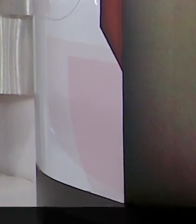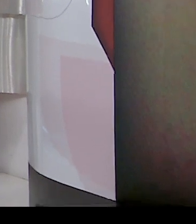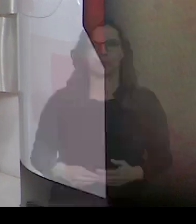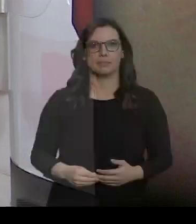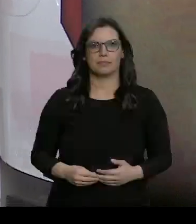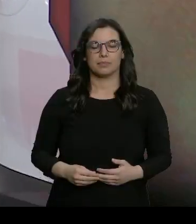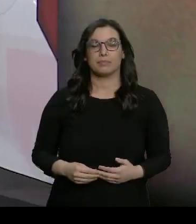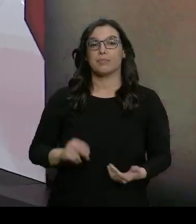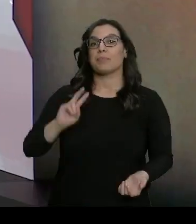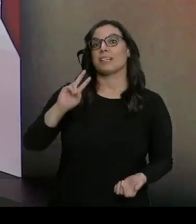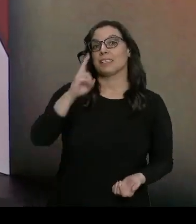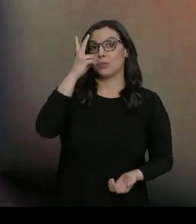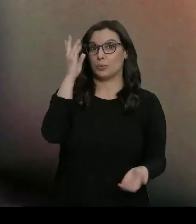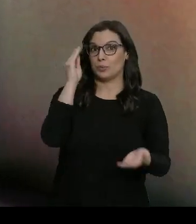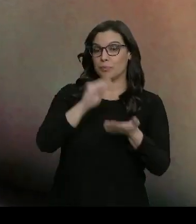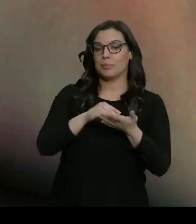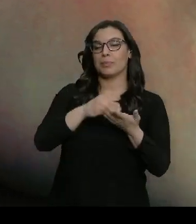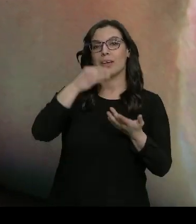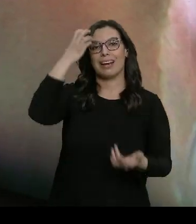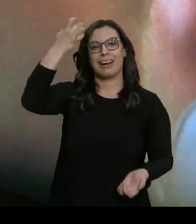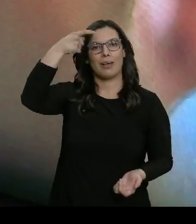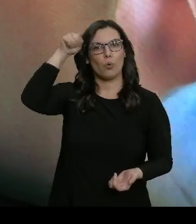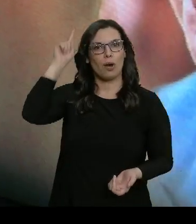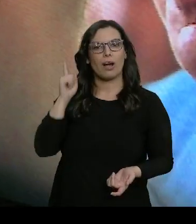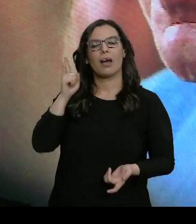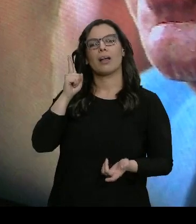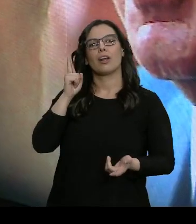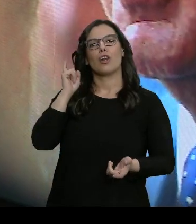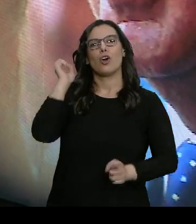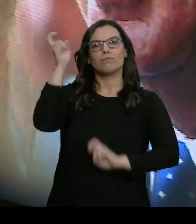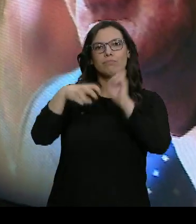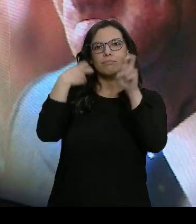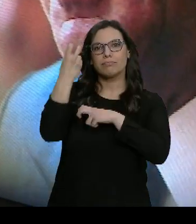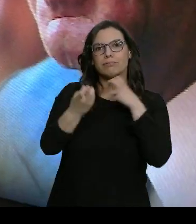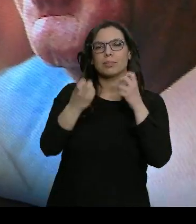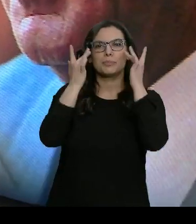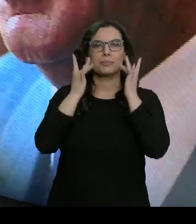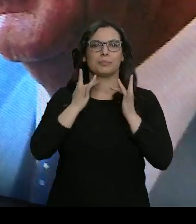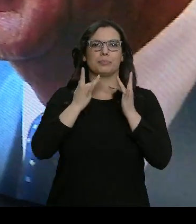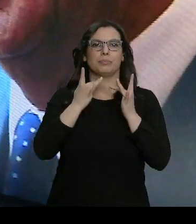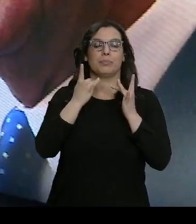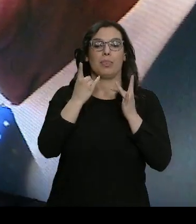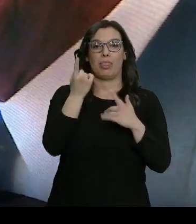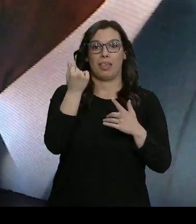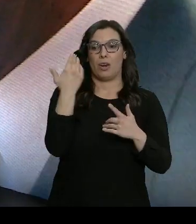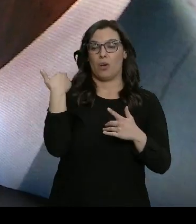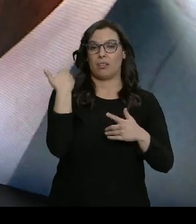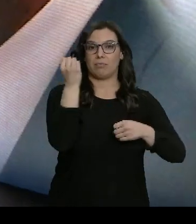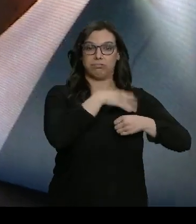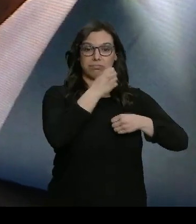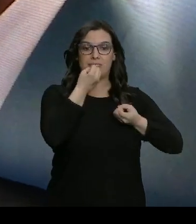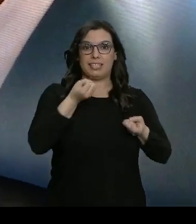Por segunda vez, el rey Juan Carlos presenta una regularización fiscal por rentas que no declaró en su día.